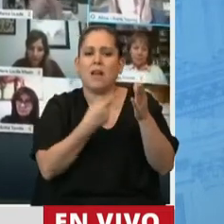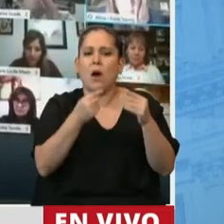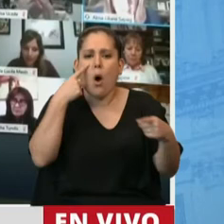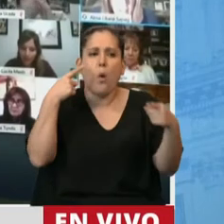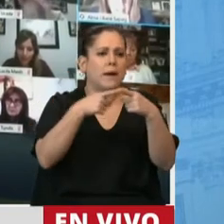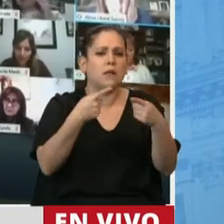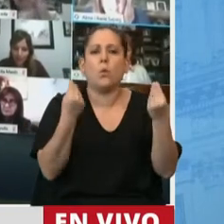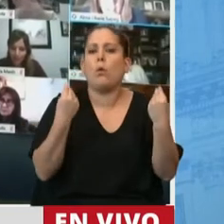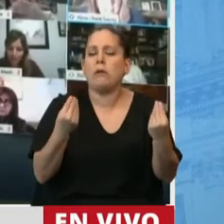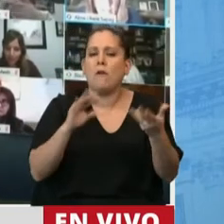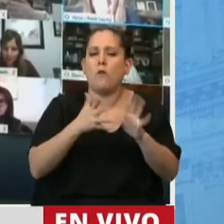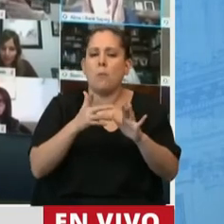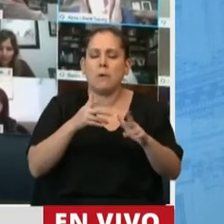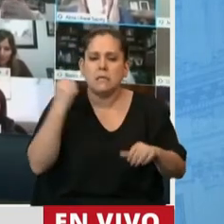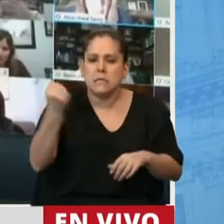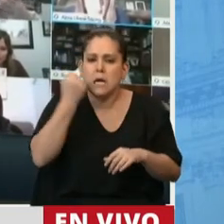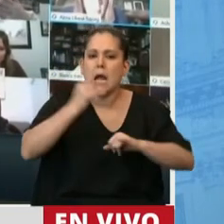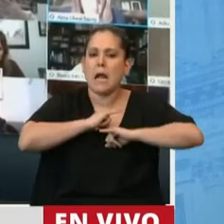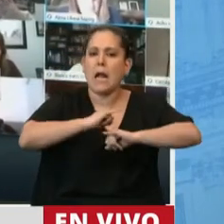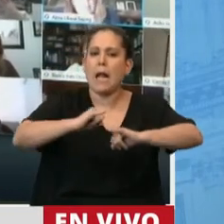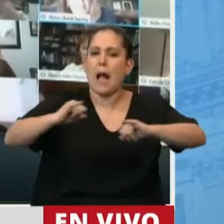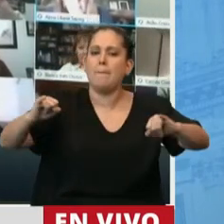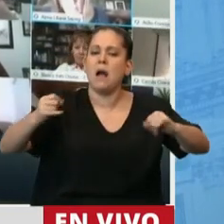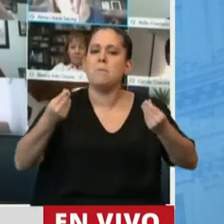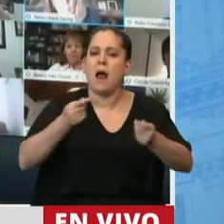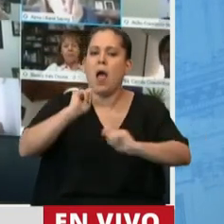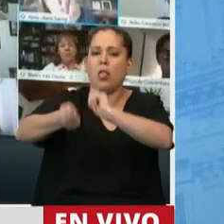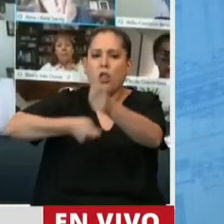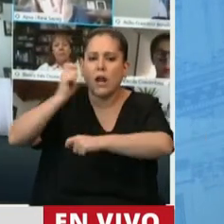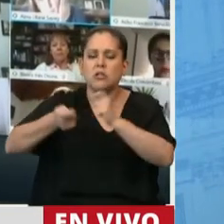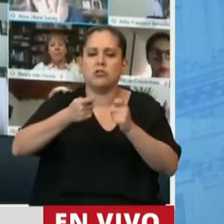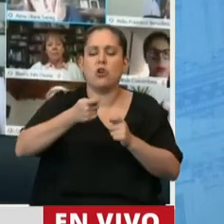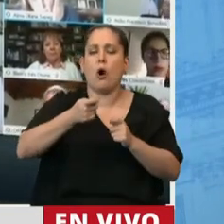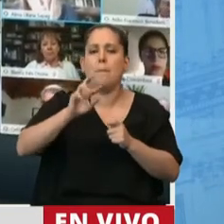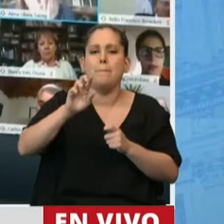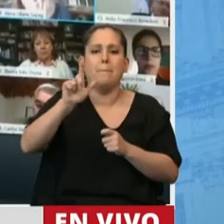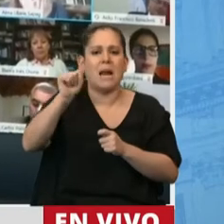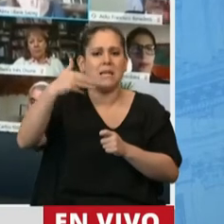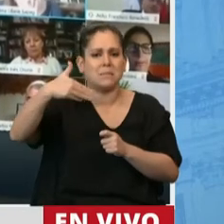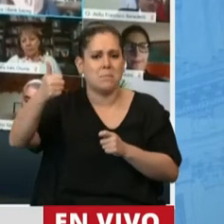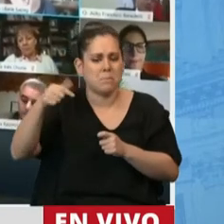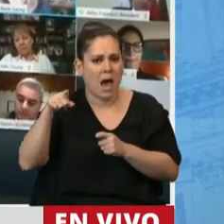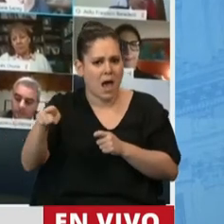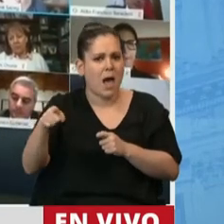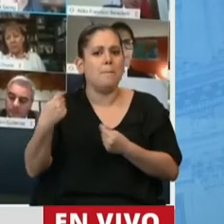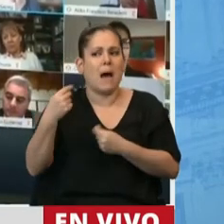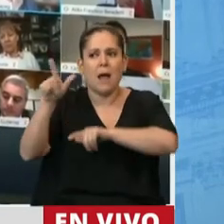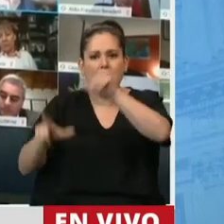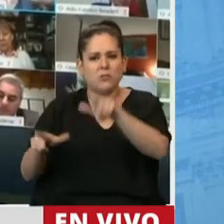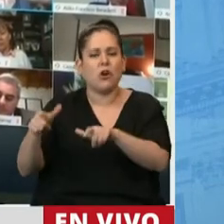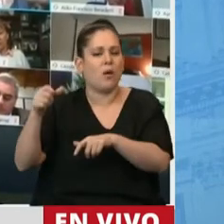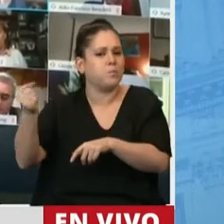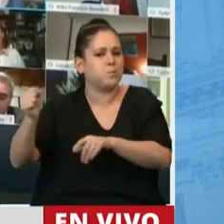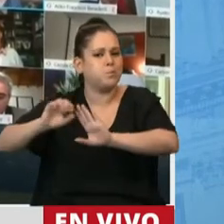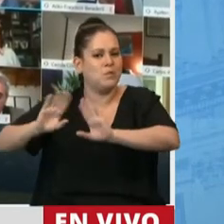la creación de una campaña nacional para fomentar la donación de plasma convalesciente de pacientes recuperados, sino también